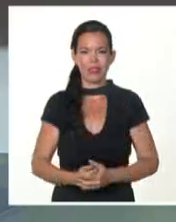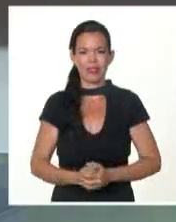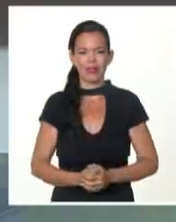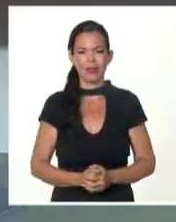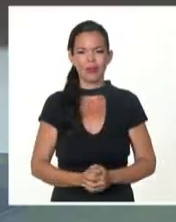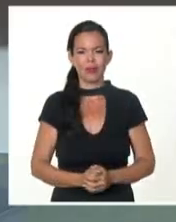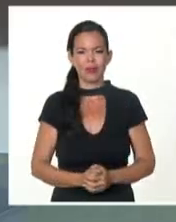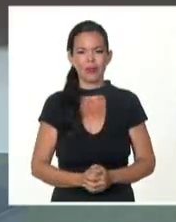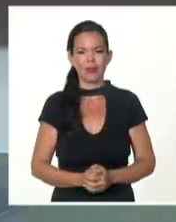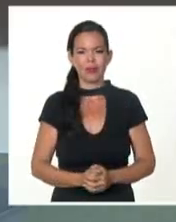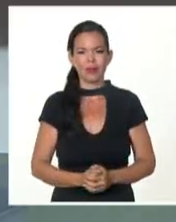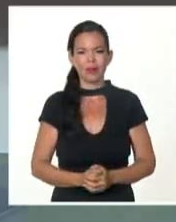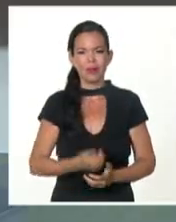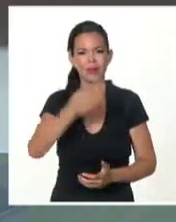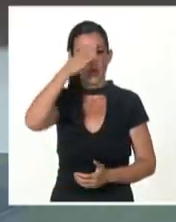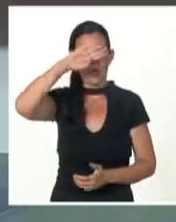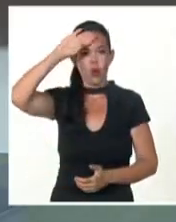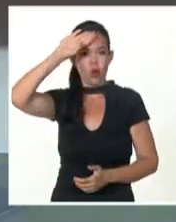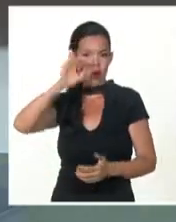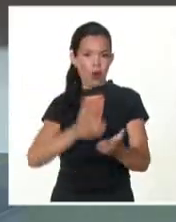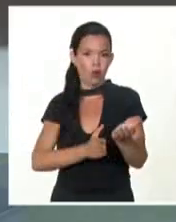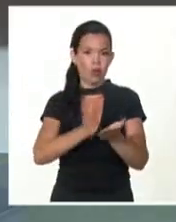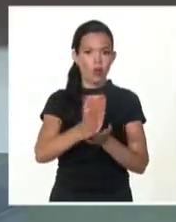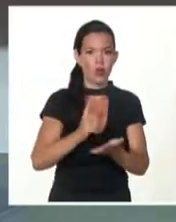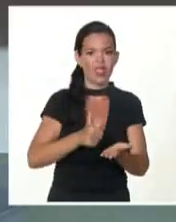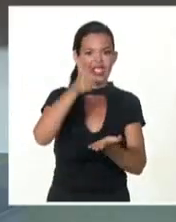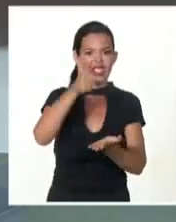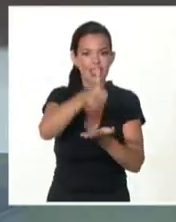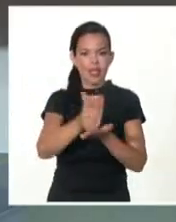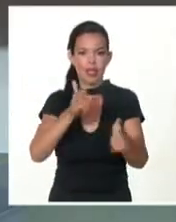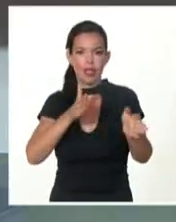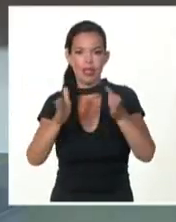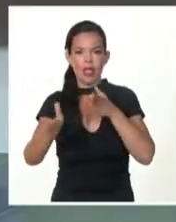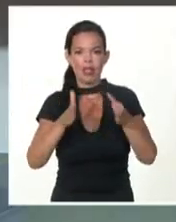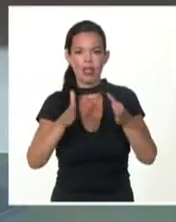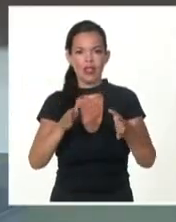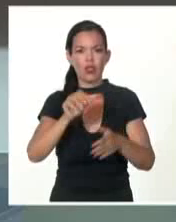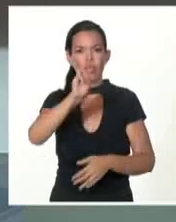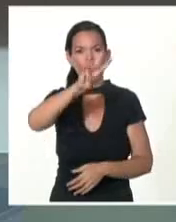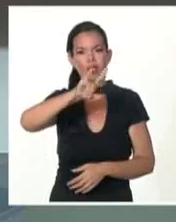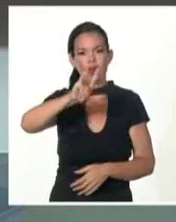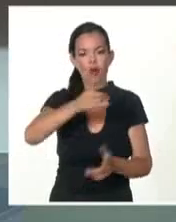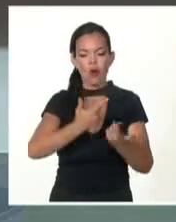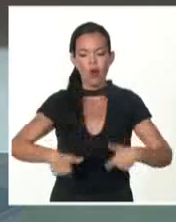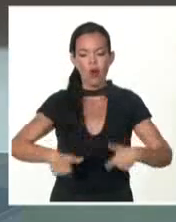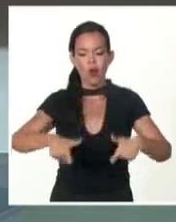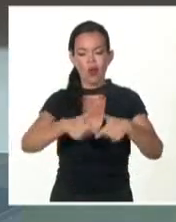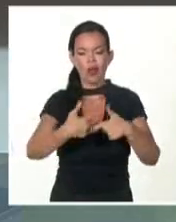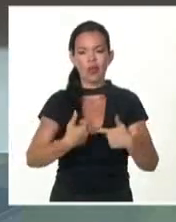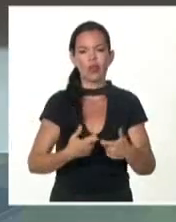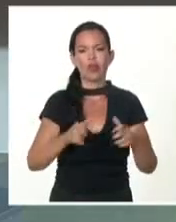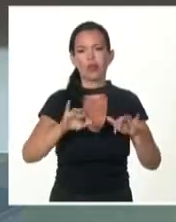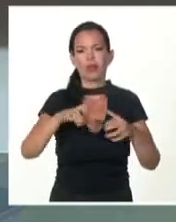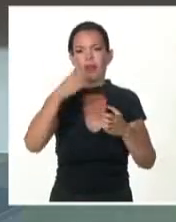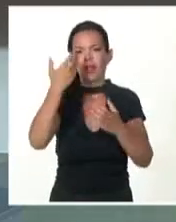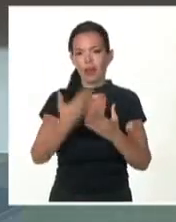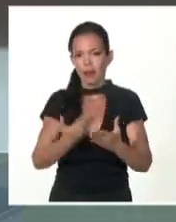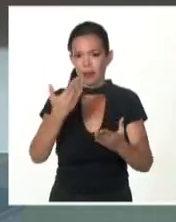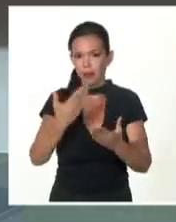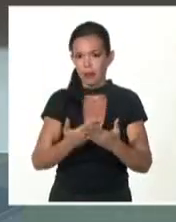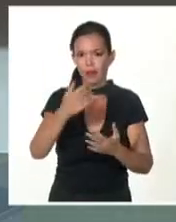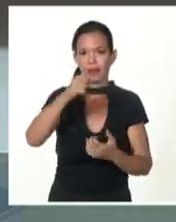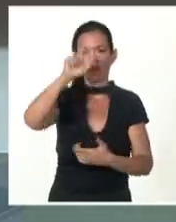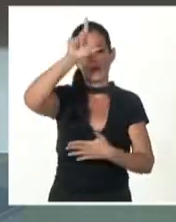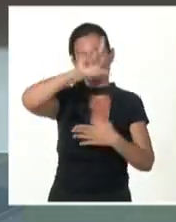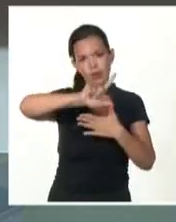Cuba será sede de la edición 39 del Congreso de la Federación de Entidades Organizadoras de Congresos de América Latina,